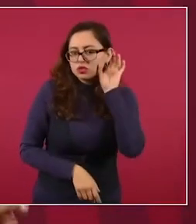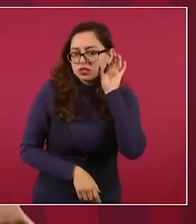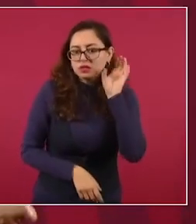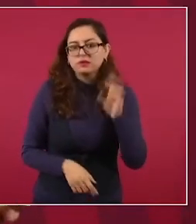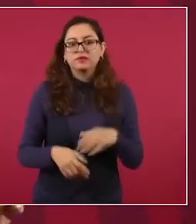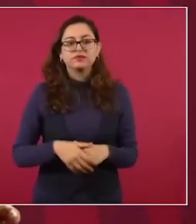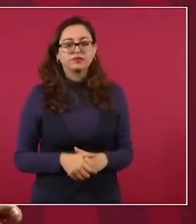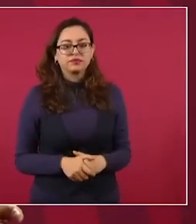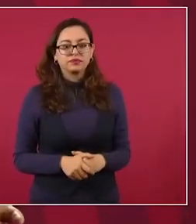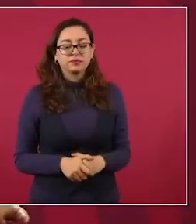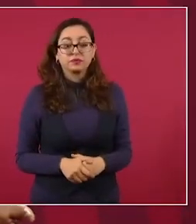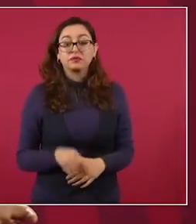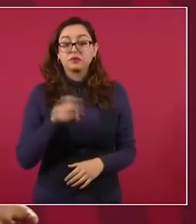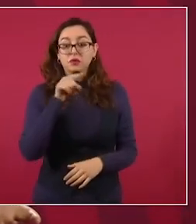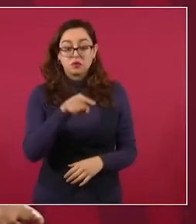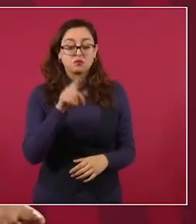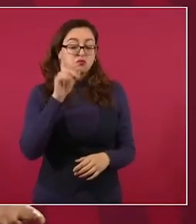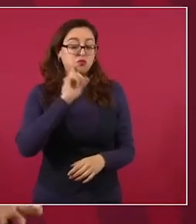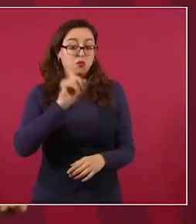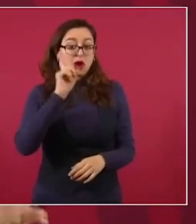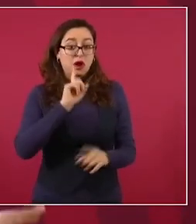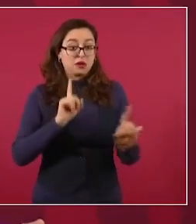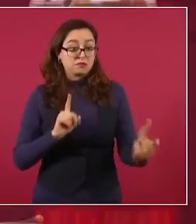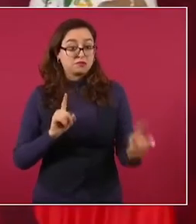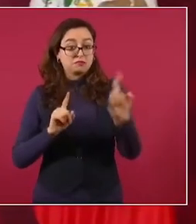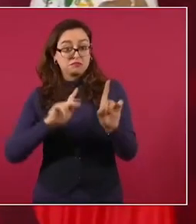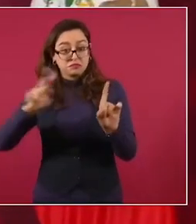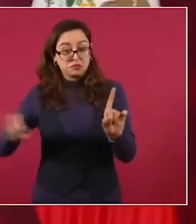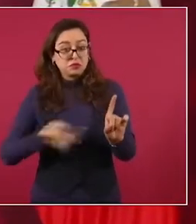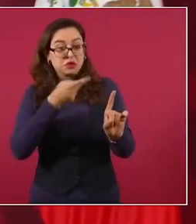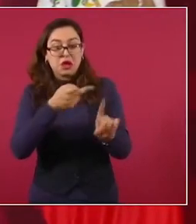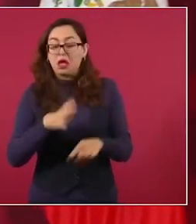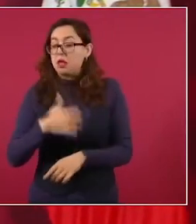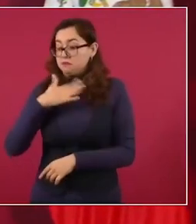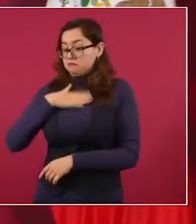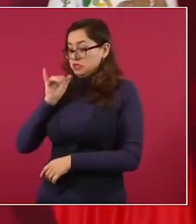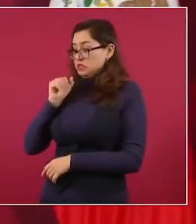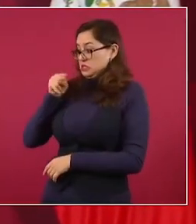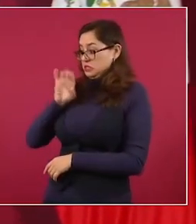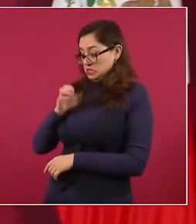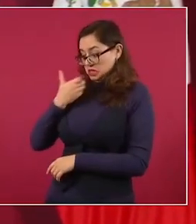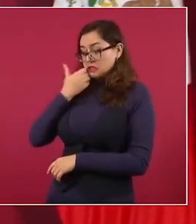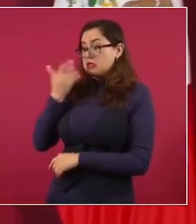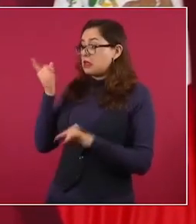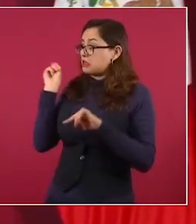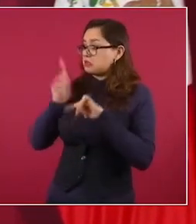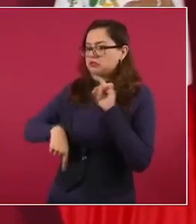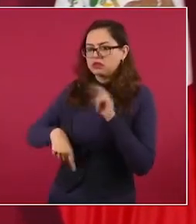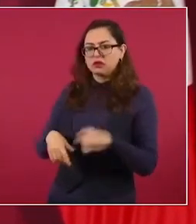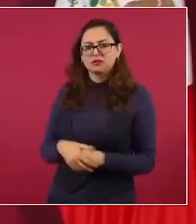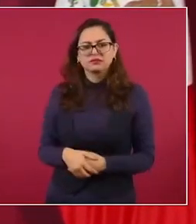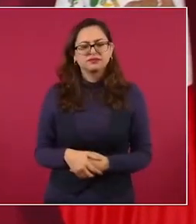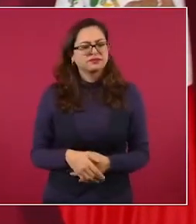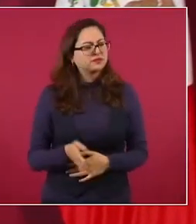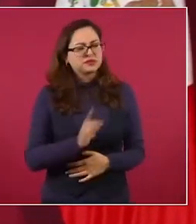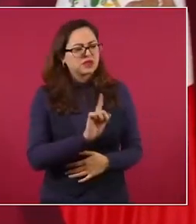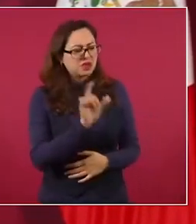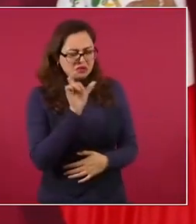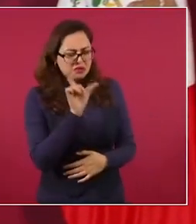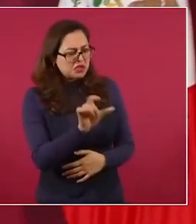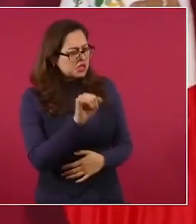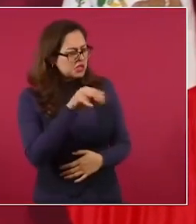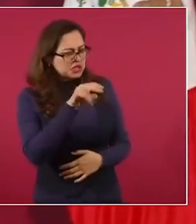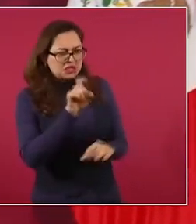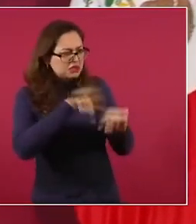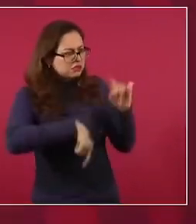Porque me quieren quitar el INE, pero no te van a quitar el INE,